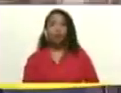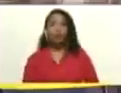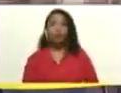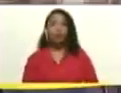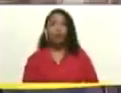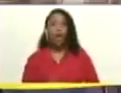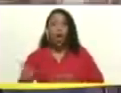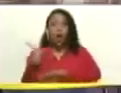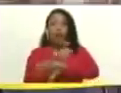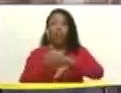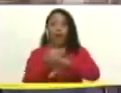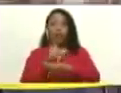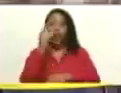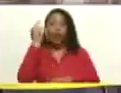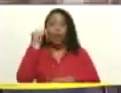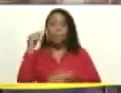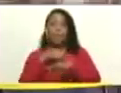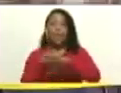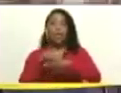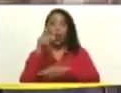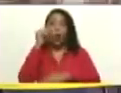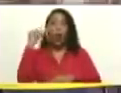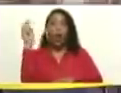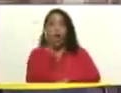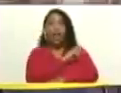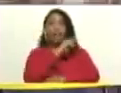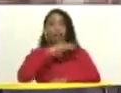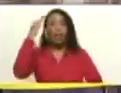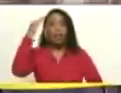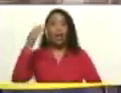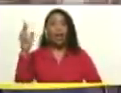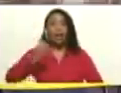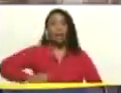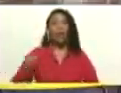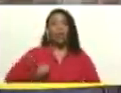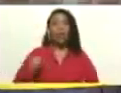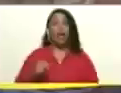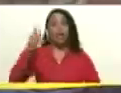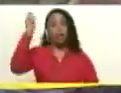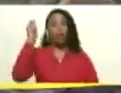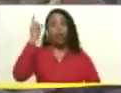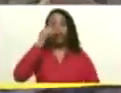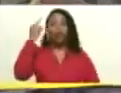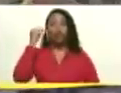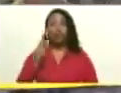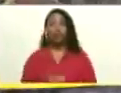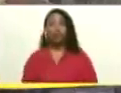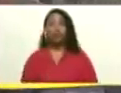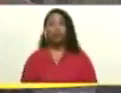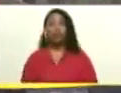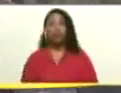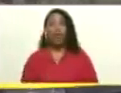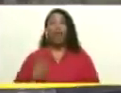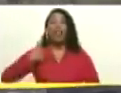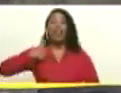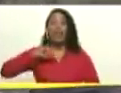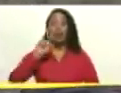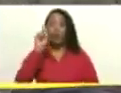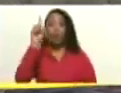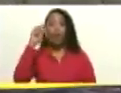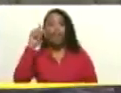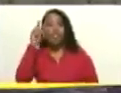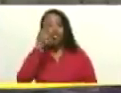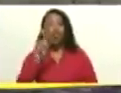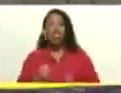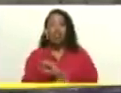gobernadores, gobernadoras, ministros, ministros, jefes militares, jefes policiales, diputados, diputadas, tenemos una visión clara,